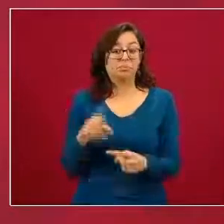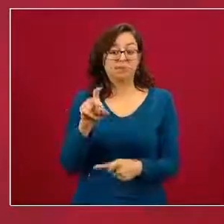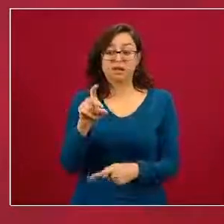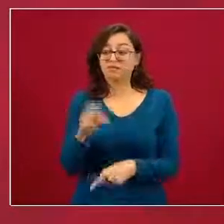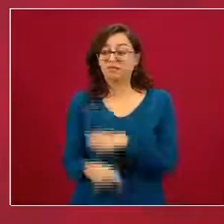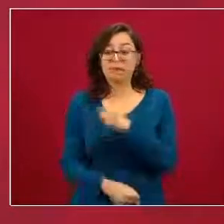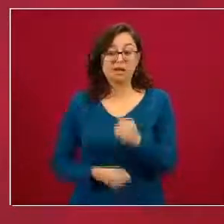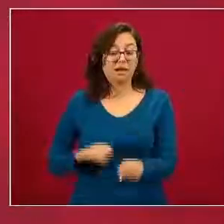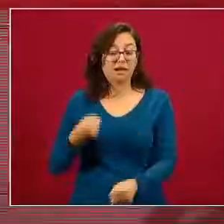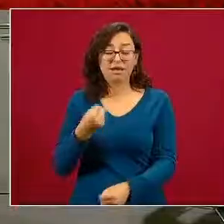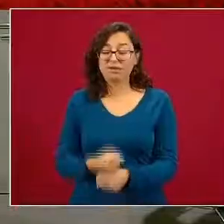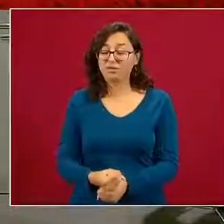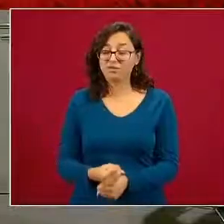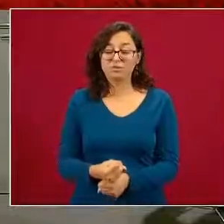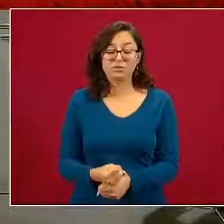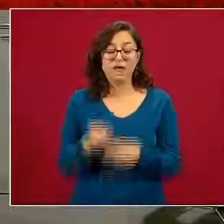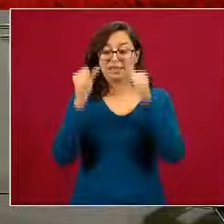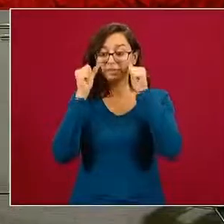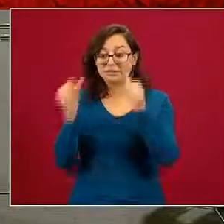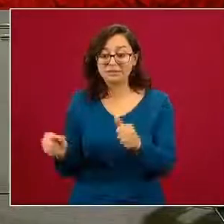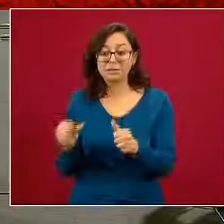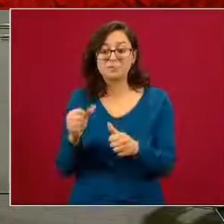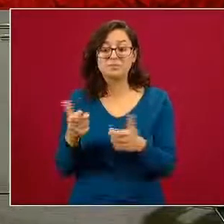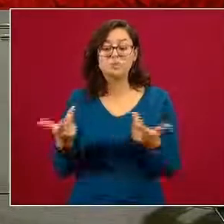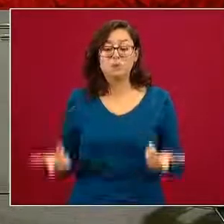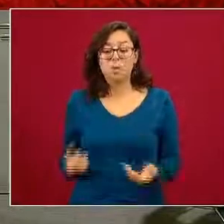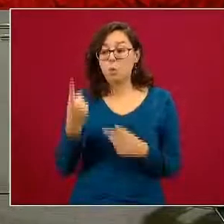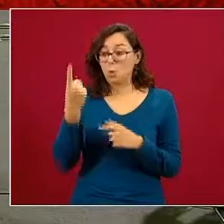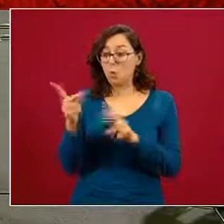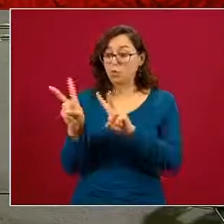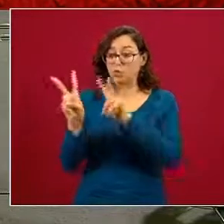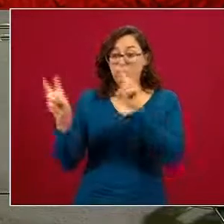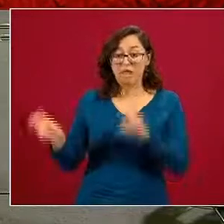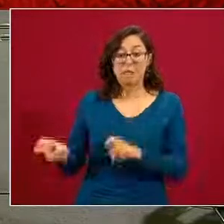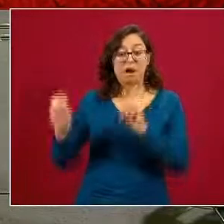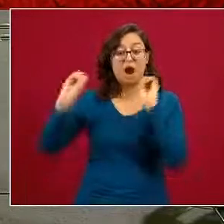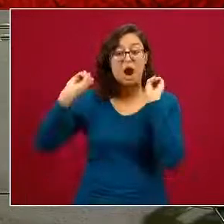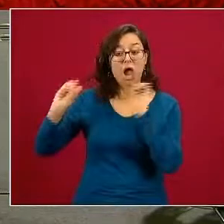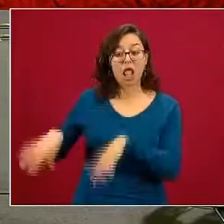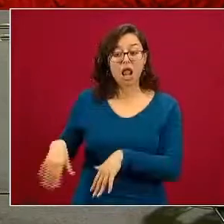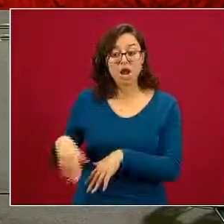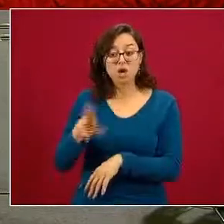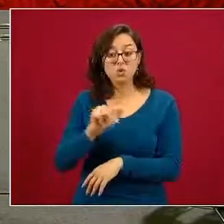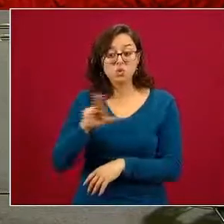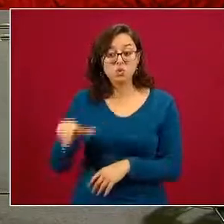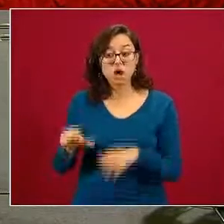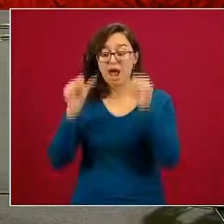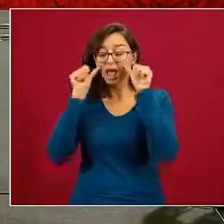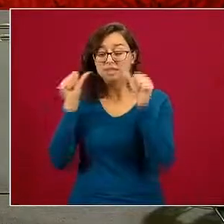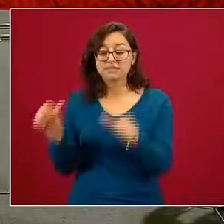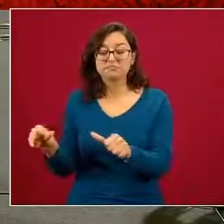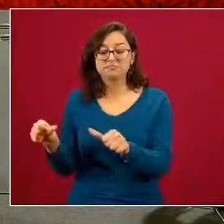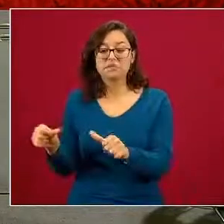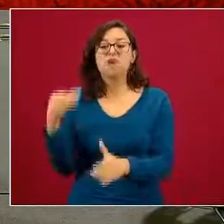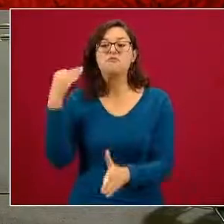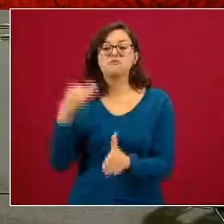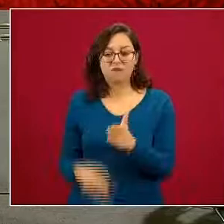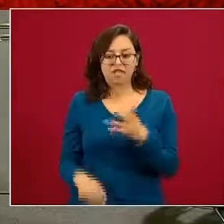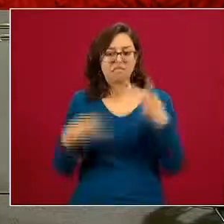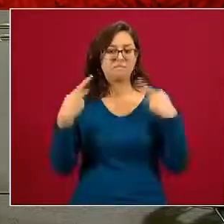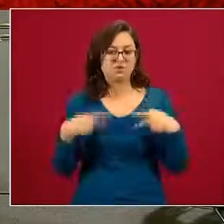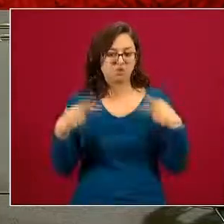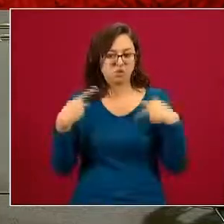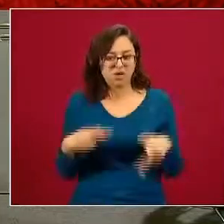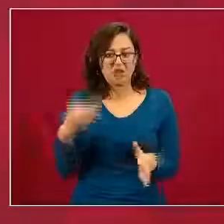30 años si hay un área abandonada ha sido esta la carencia de recursos humanos no hay